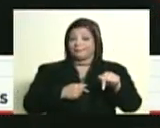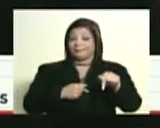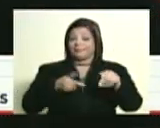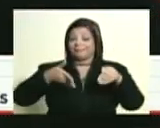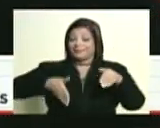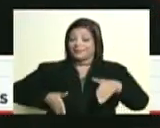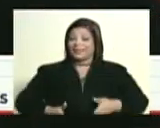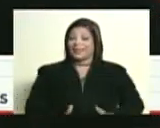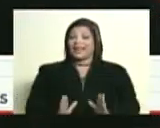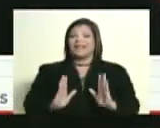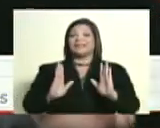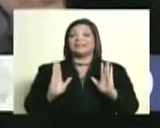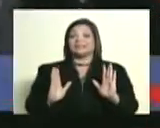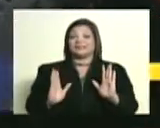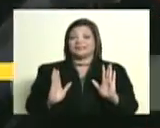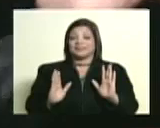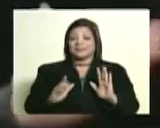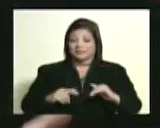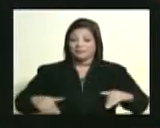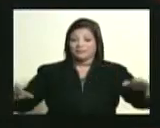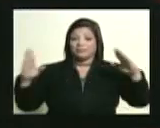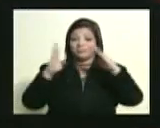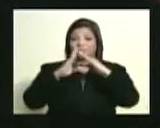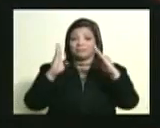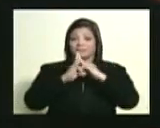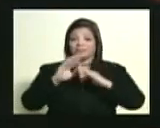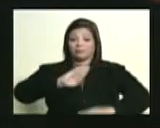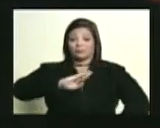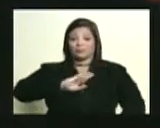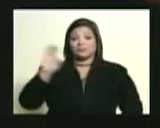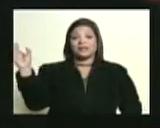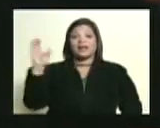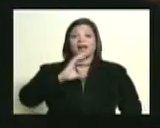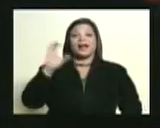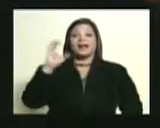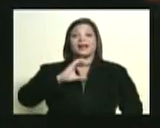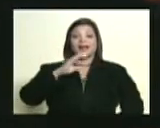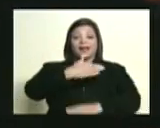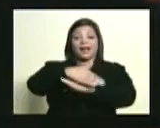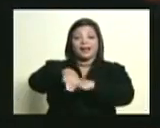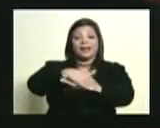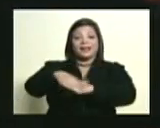en esta ciudad caraqueña, en su calle.